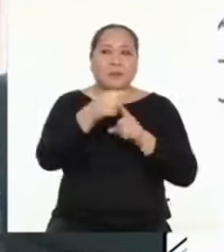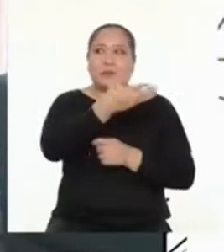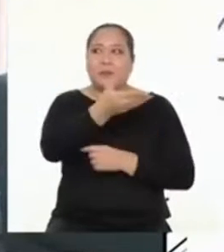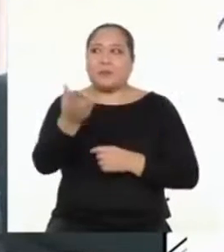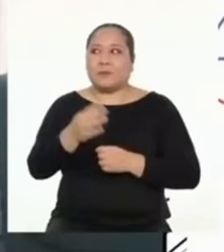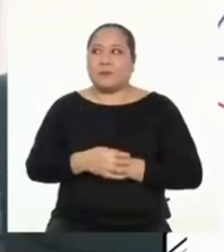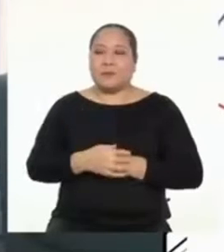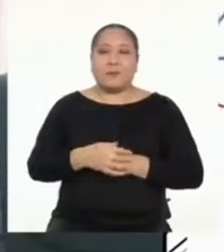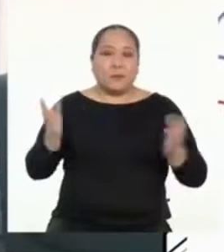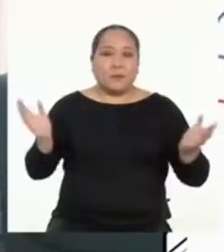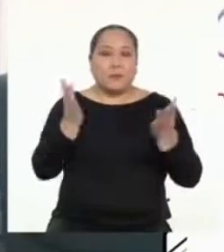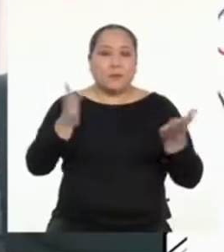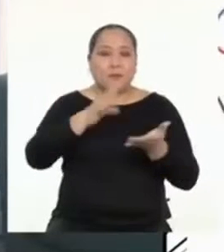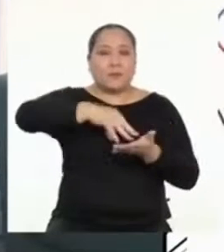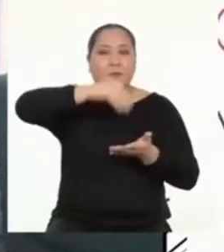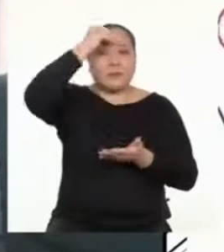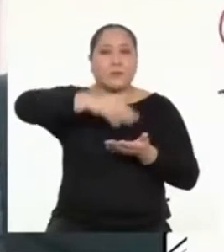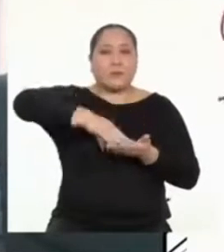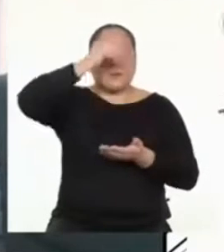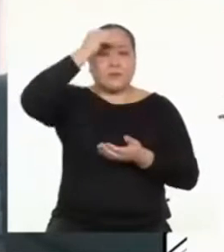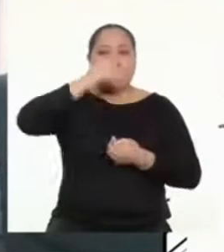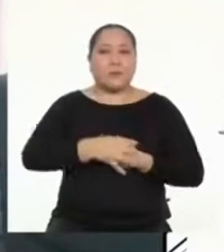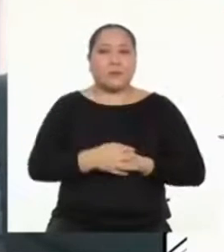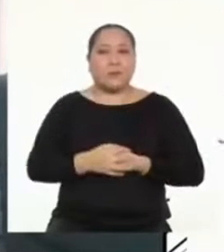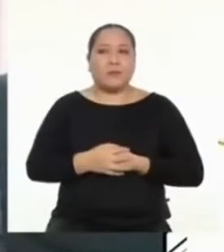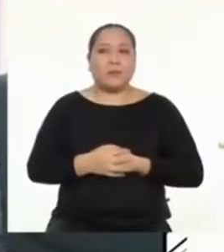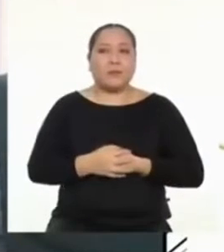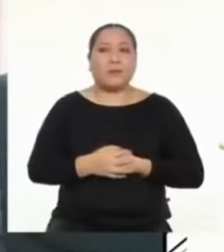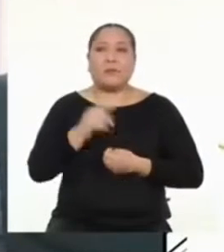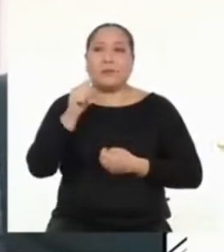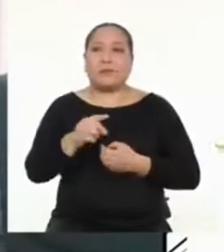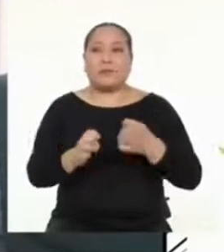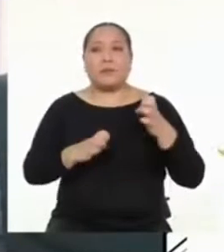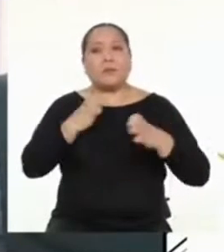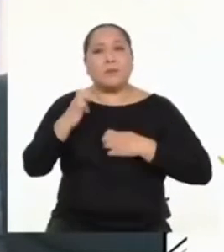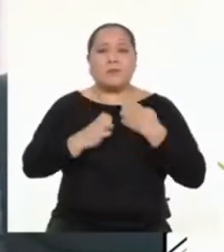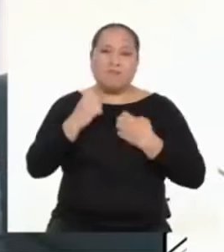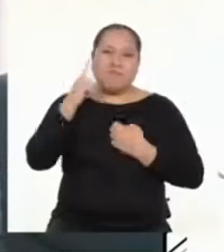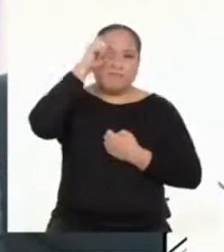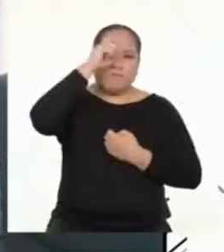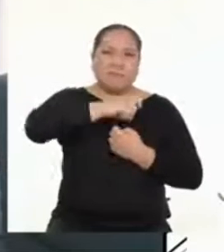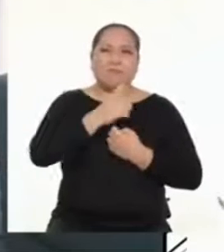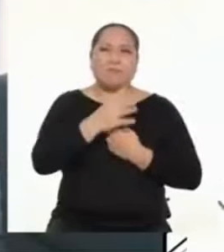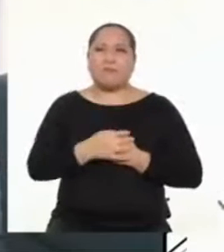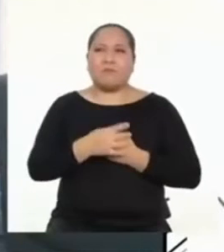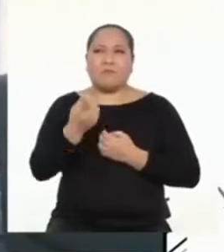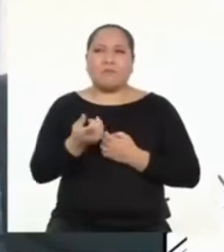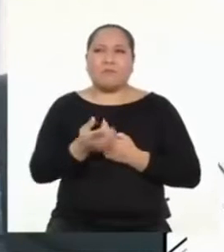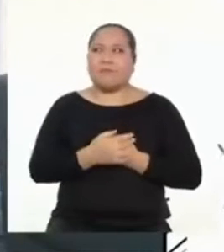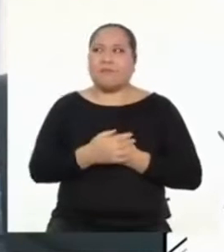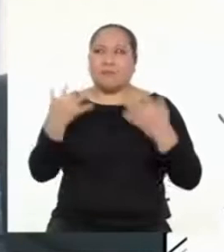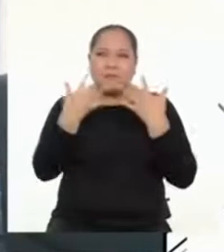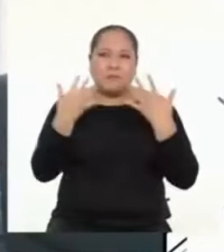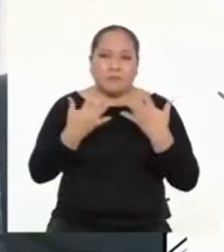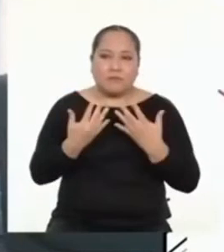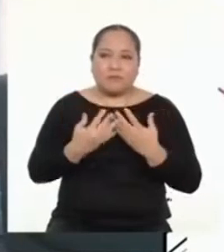esto nos promueve el aprendizaje. Contrariamente, cuando conectamos con emociones que son un tanto desagradables, como por ejemplo, el